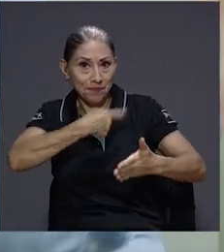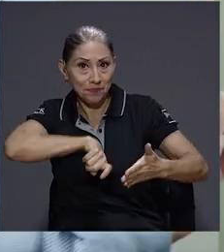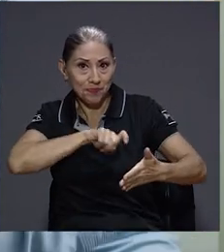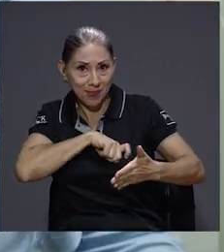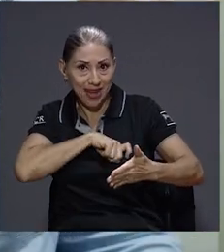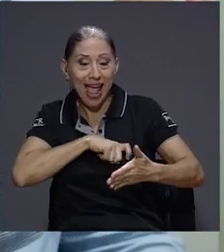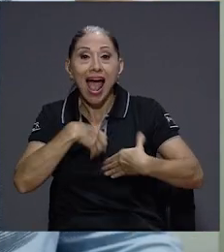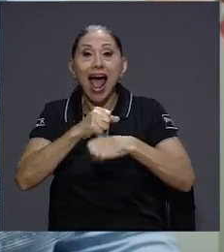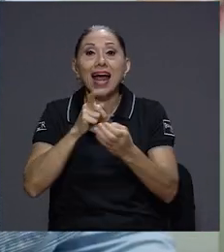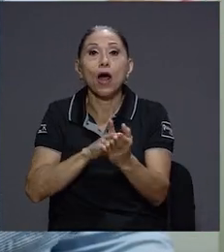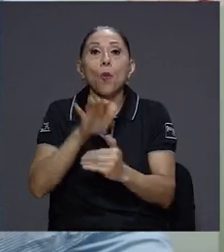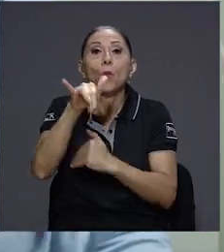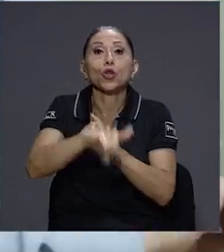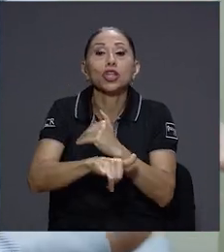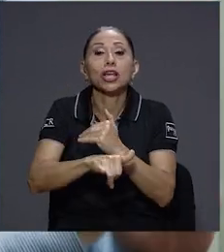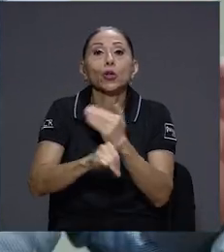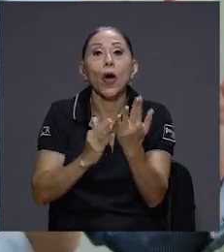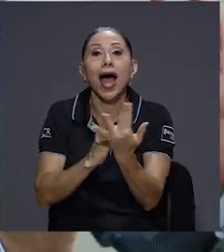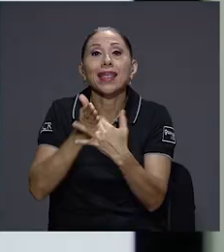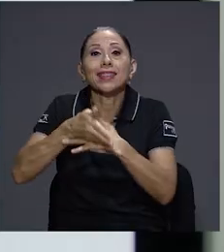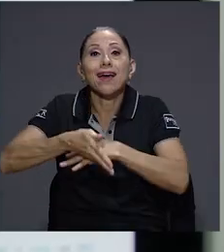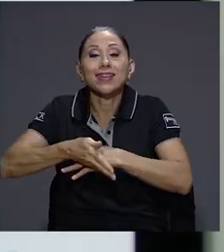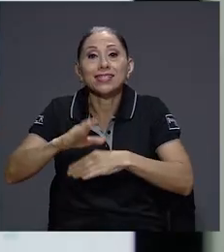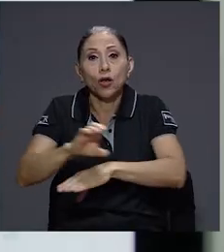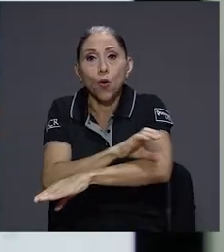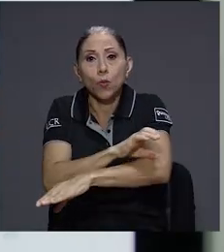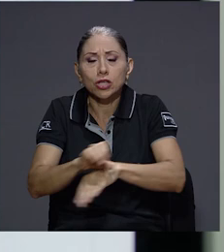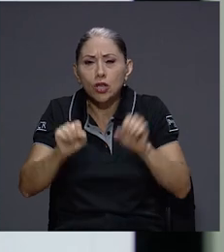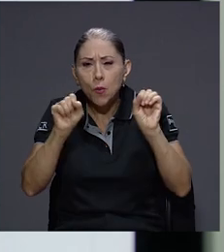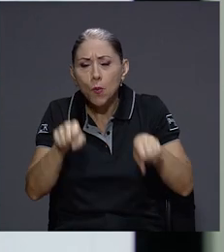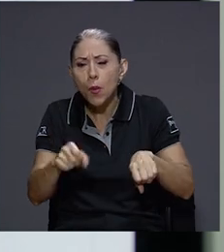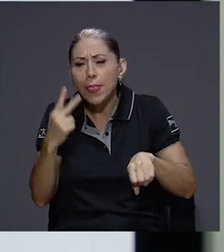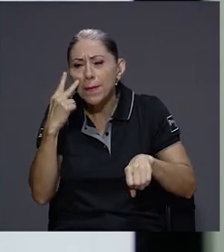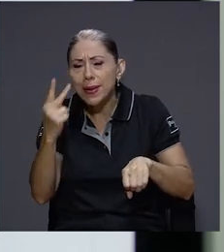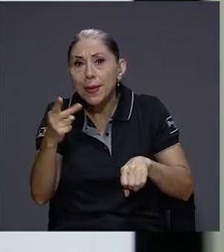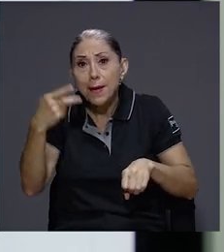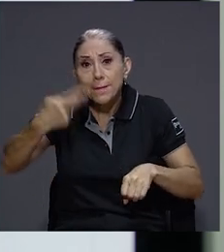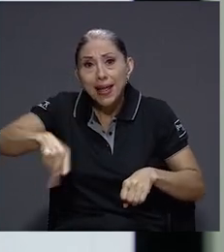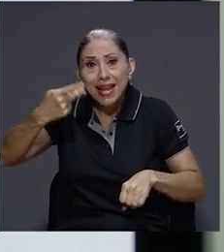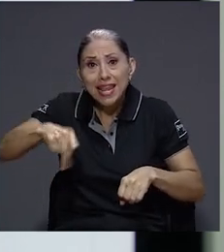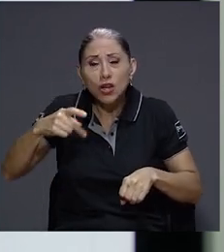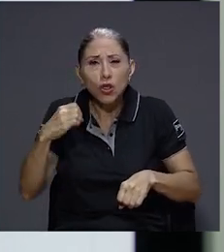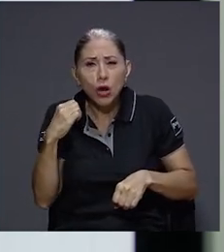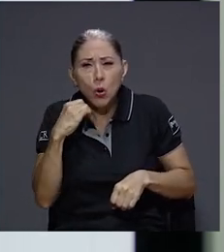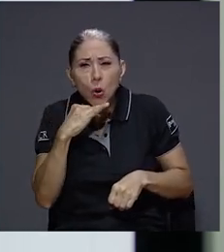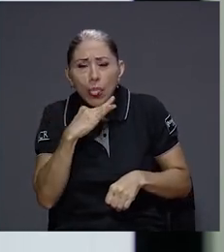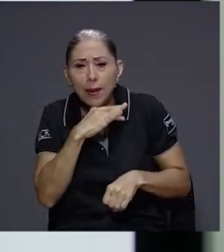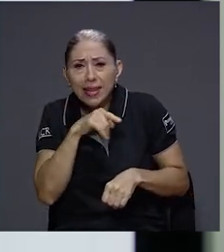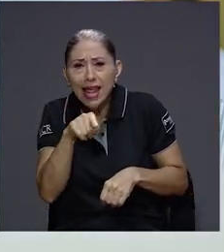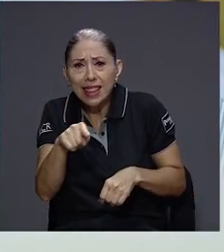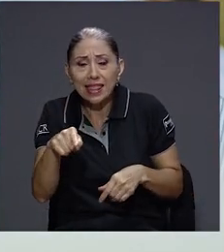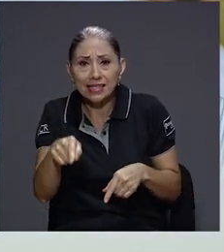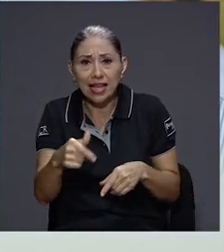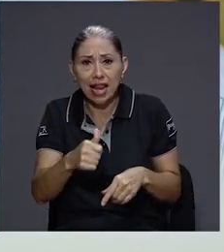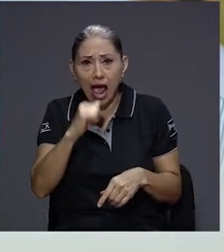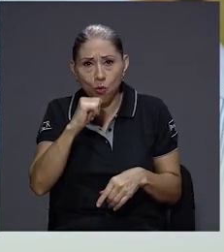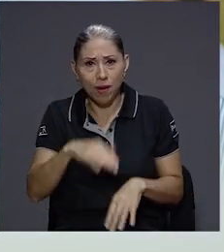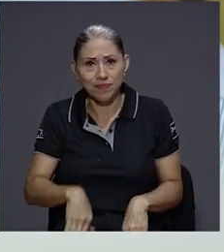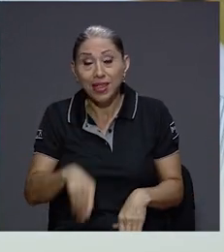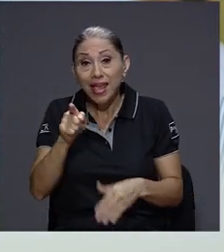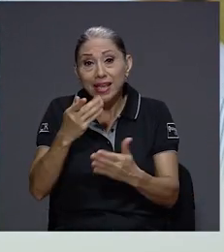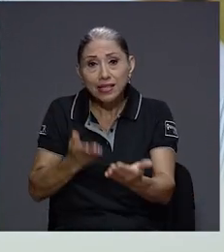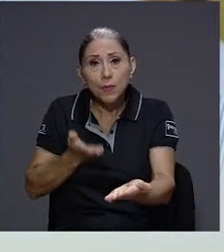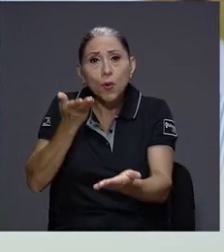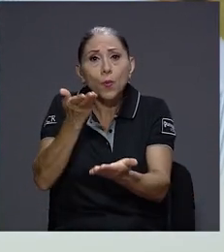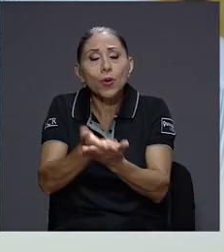proyecto que busca, por métodos computacionales, guiar sobre el potencial peligro de contaminantes emergentes en el agua. Esta propuesta